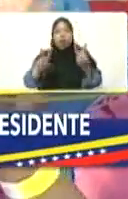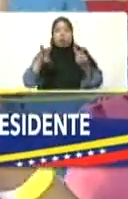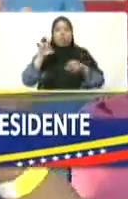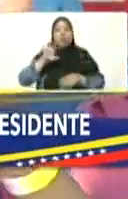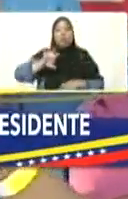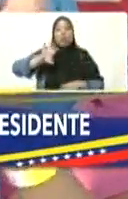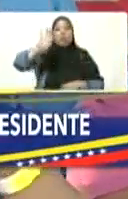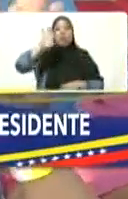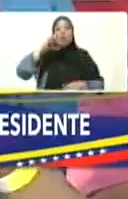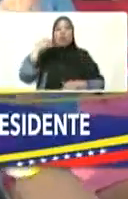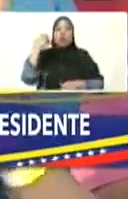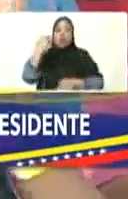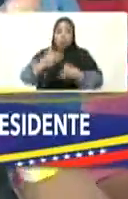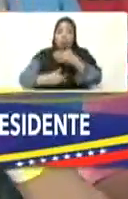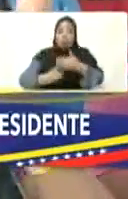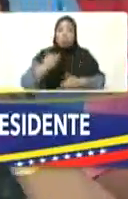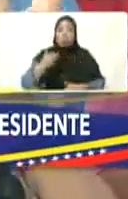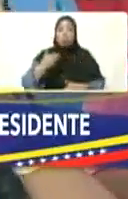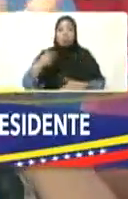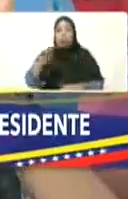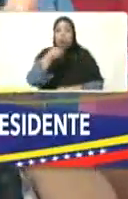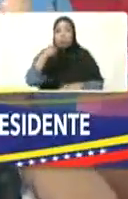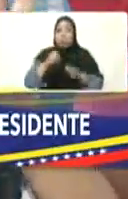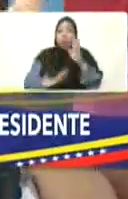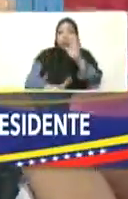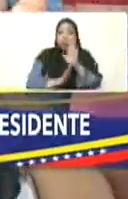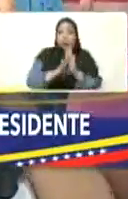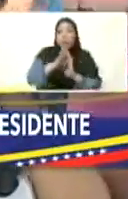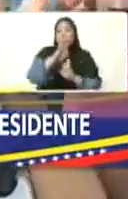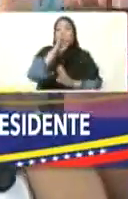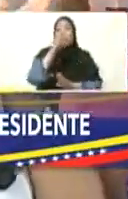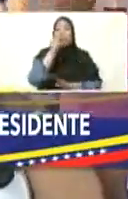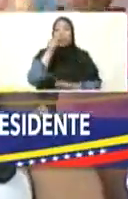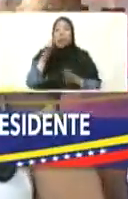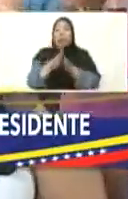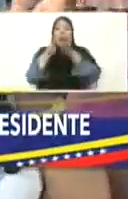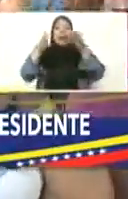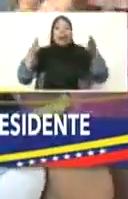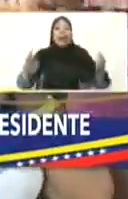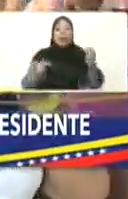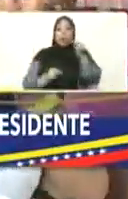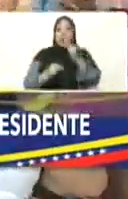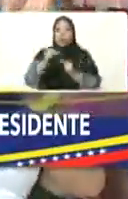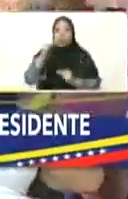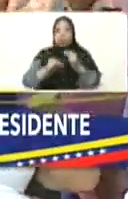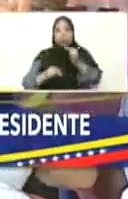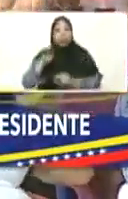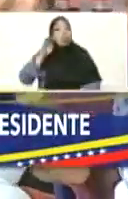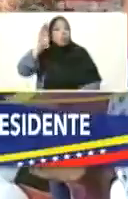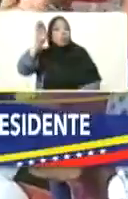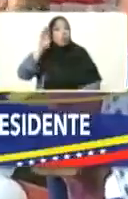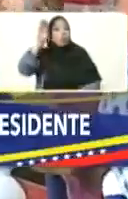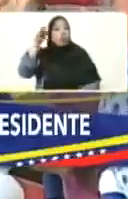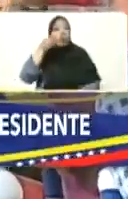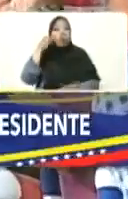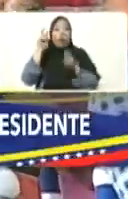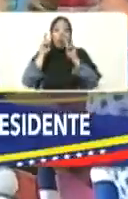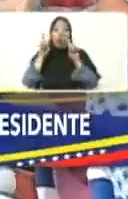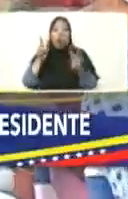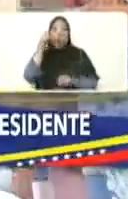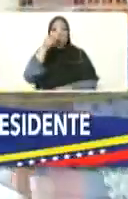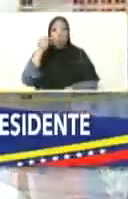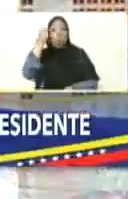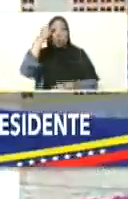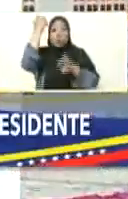se va recuperando, se va engrandeciendo y se va construyendo hacia el futuro. Ahí van los ojos de Chávez,